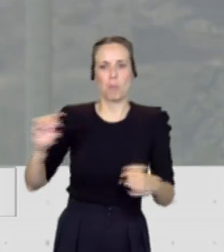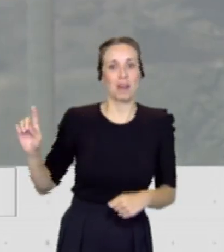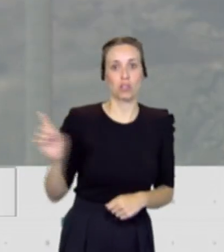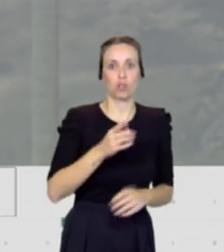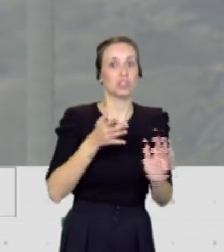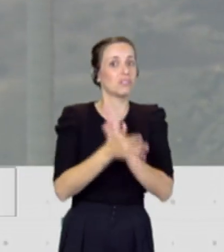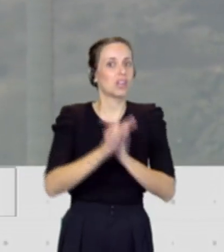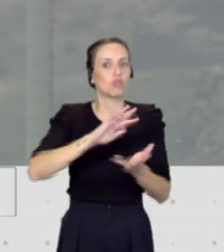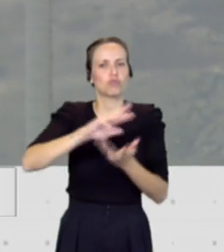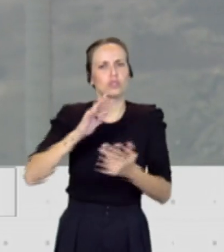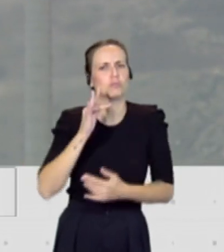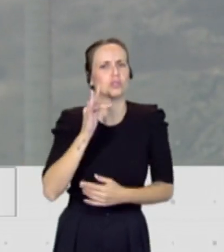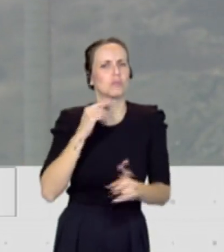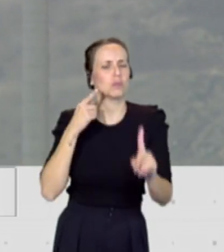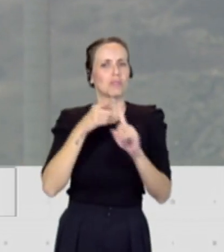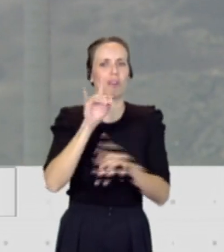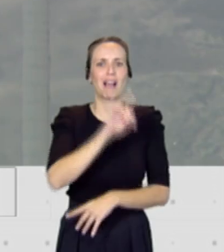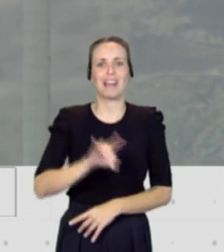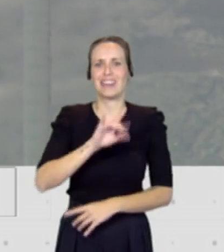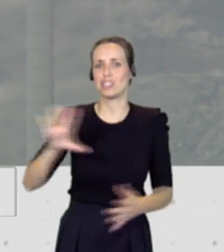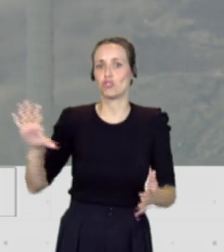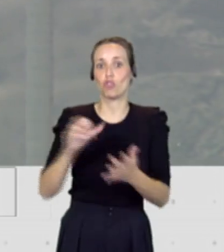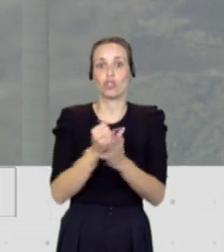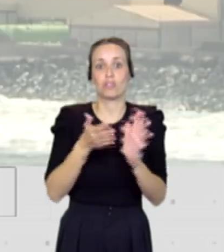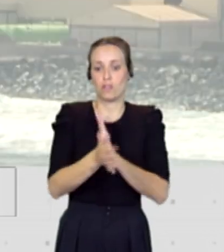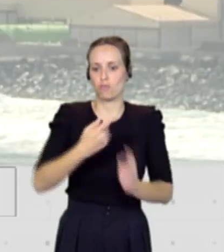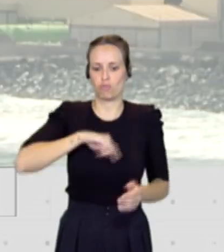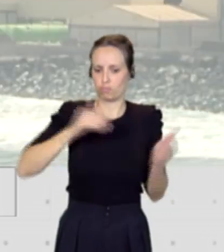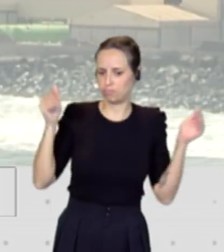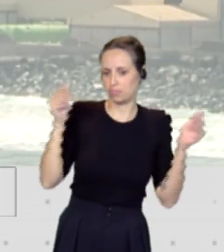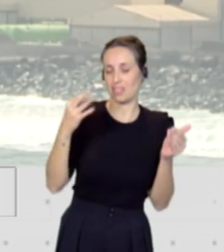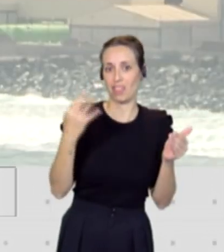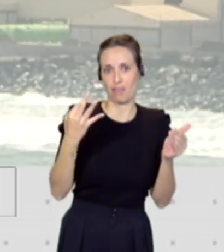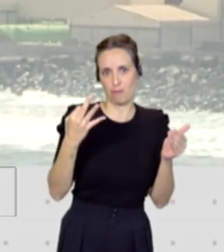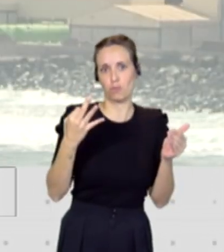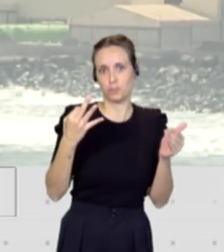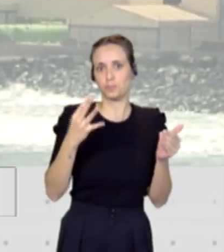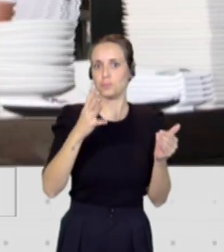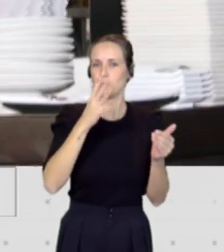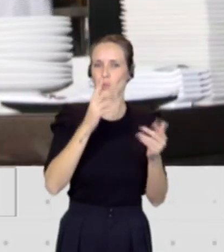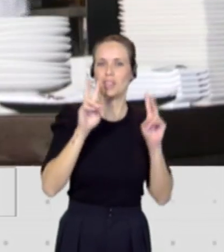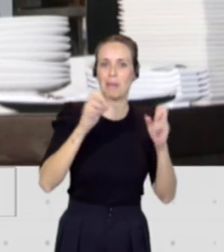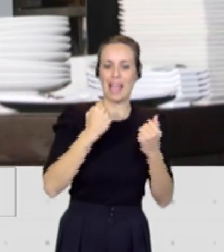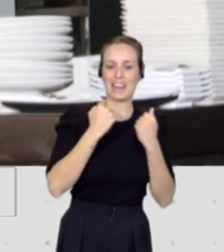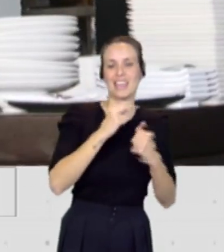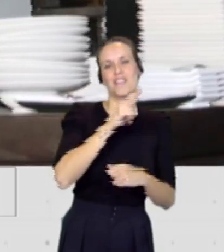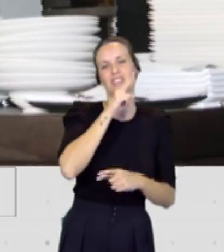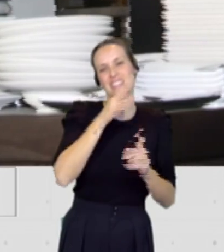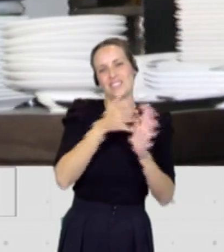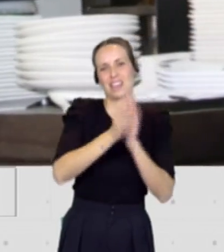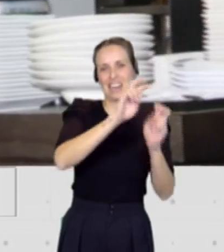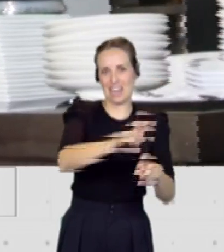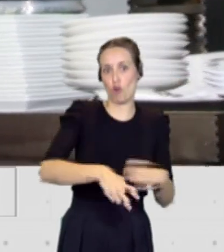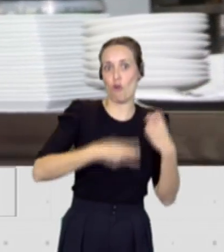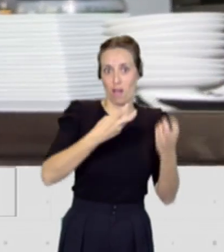Canarias, donde, por supuesto, tenemos que seguir poniendo el foco en la penetración de energías verdes, de energías renovables y para eso